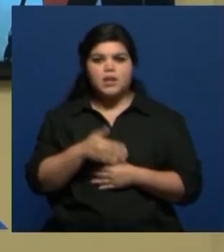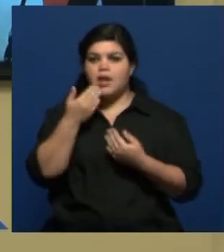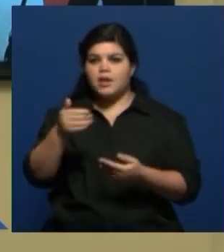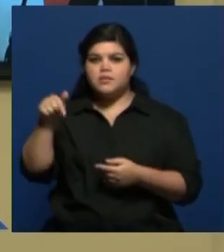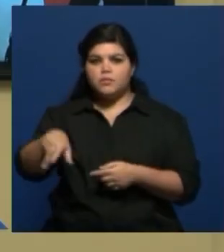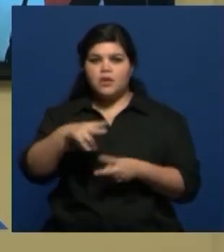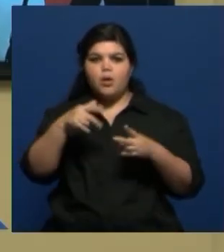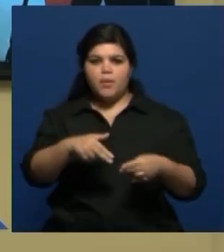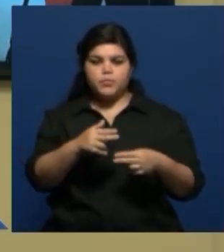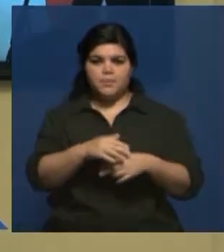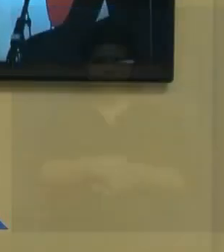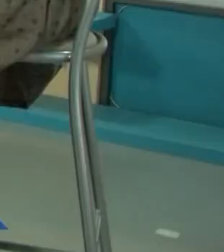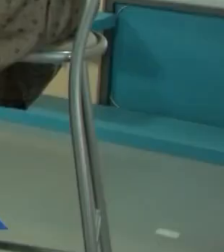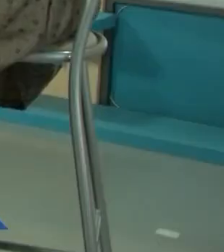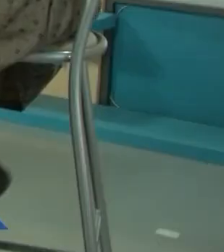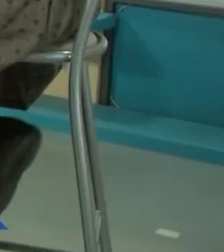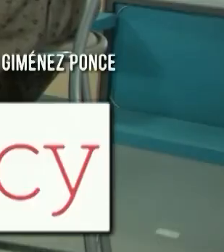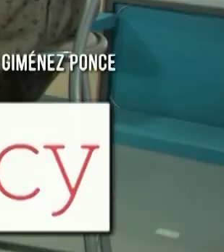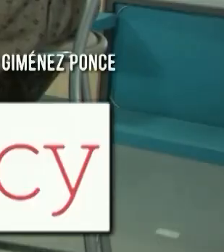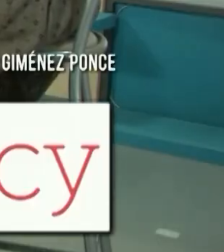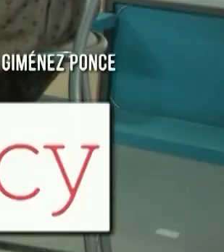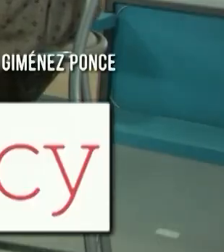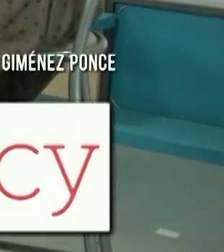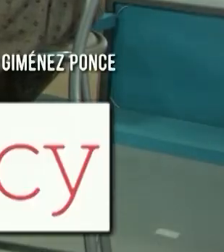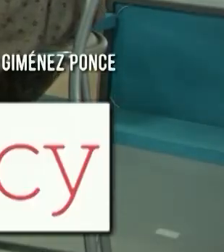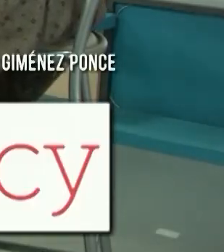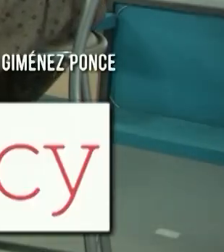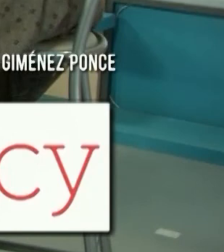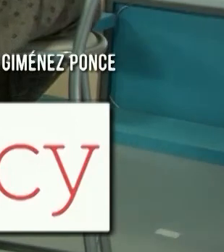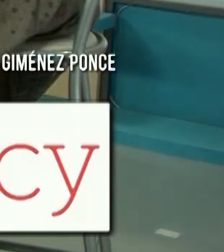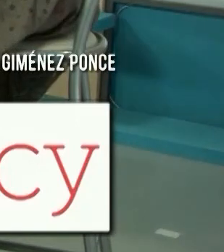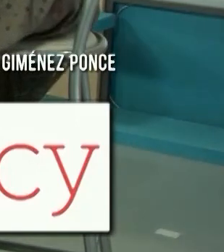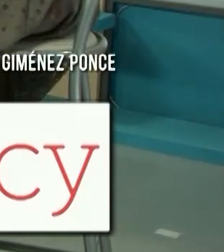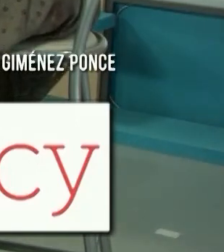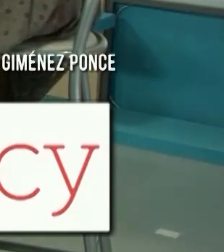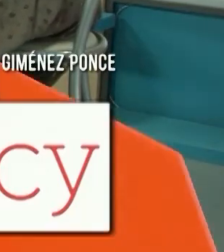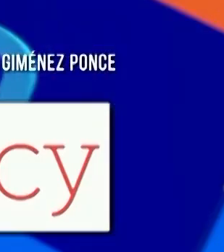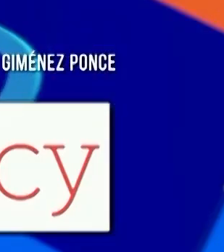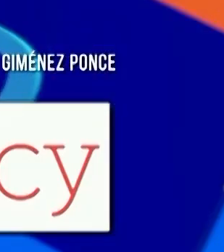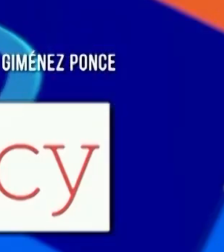Hacemos pausa. Ya venimos. Gracias. Gracias. Gracias. Gracias.